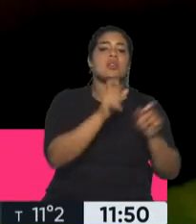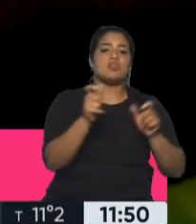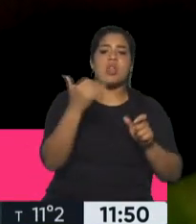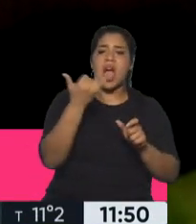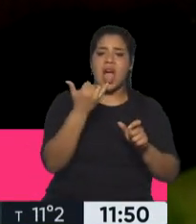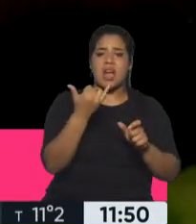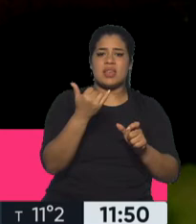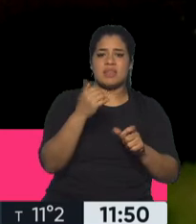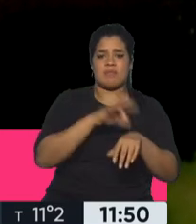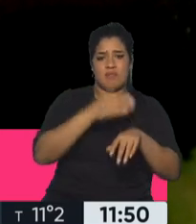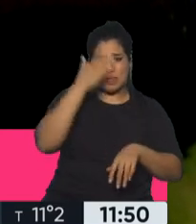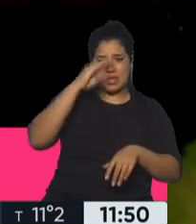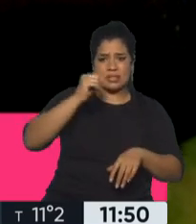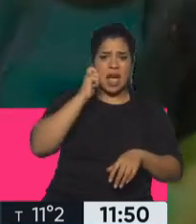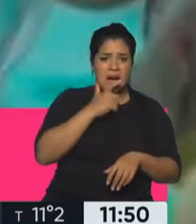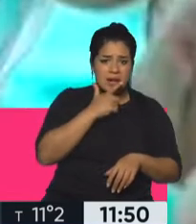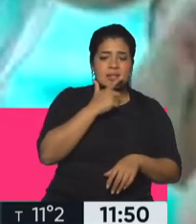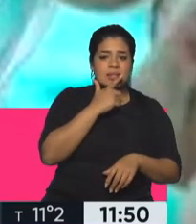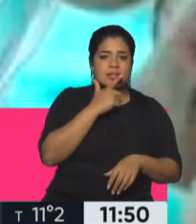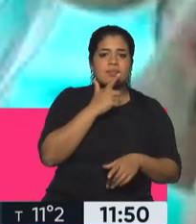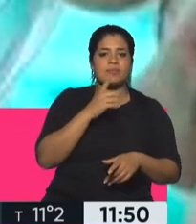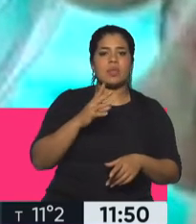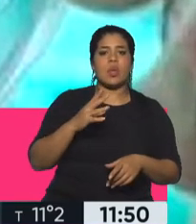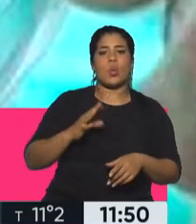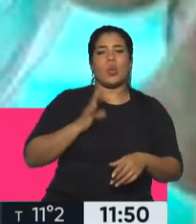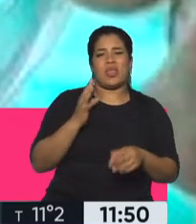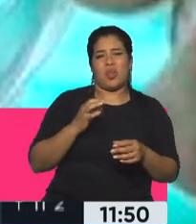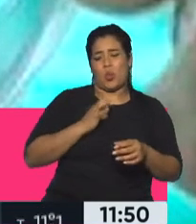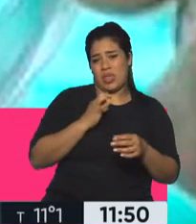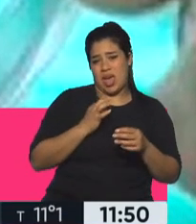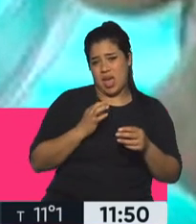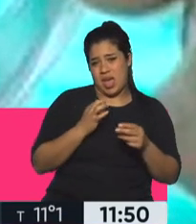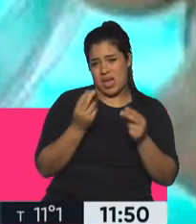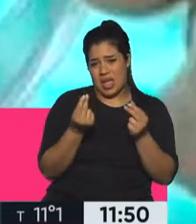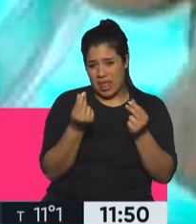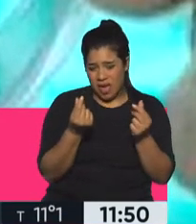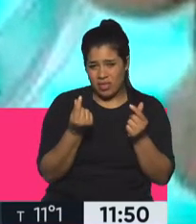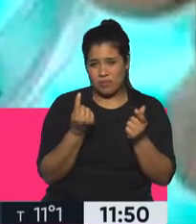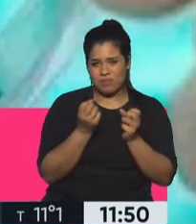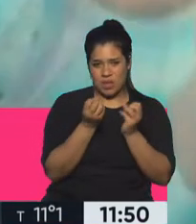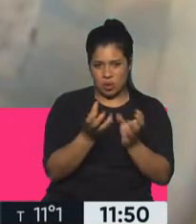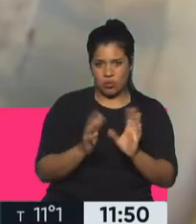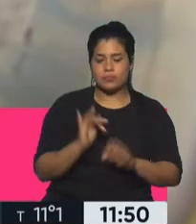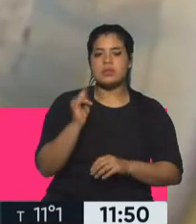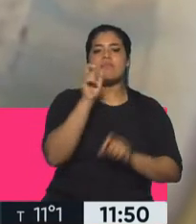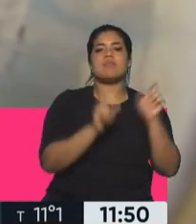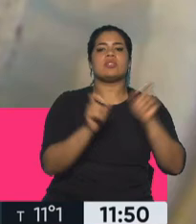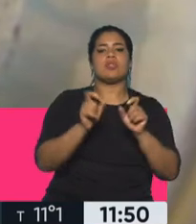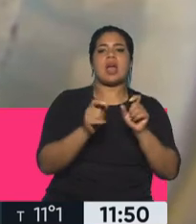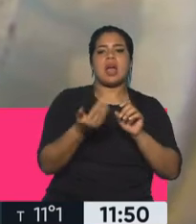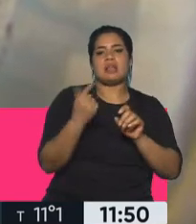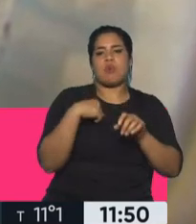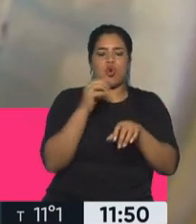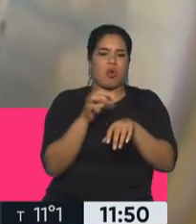una calidad de vida, un cotidiano... Sí, hay dos. ...más llevadero, ¿no? Sí, en el caso de menores o personas recién infectadas,